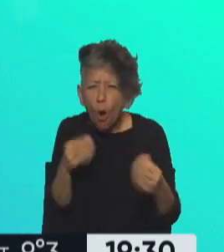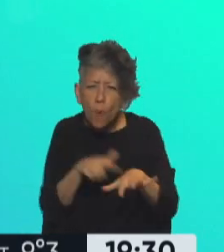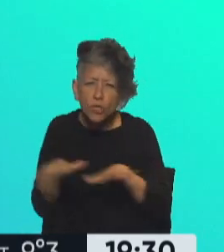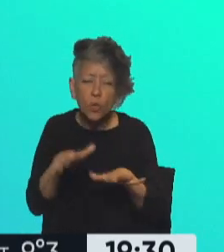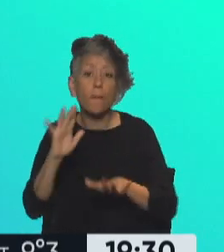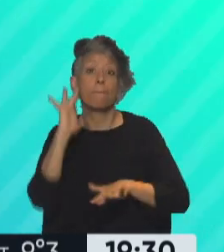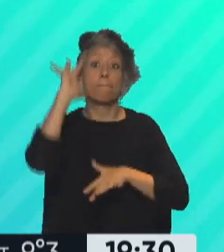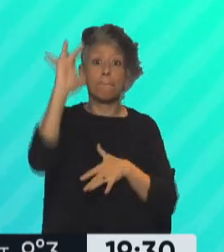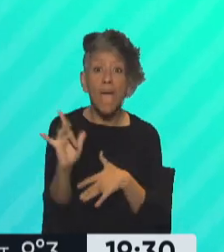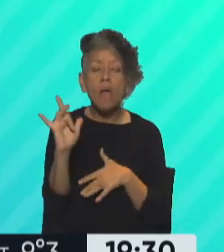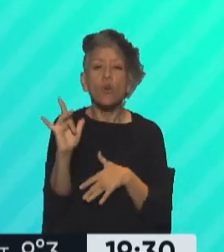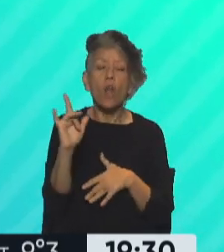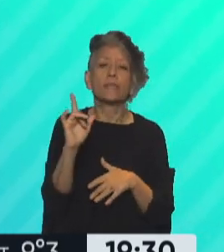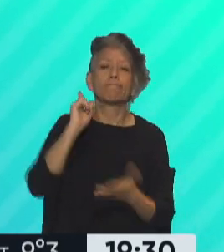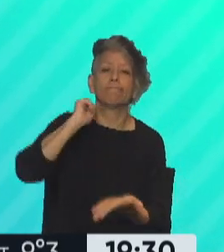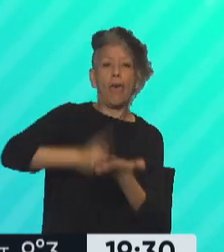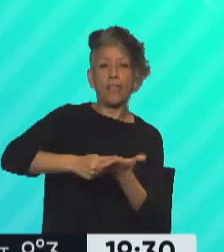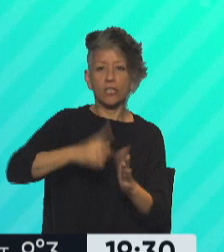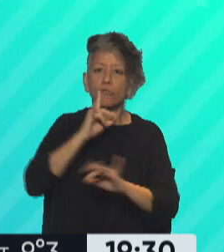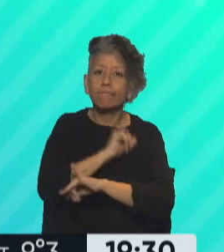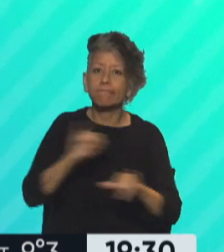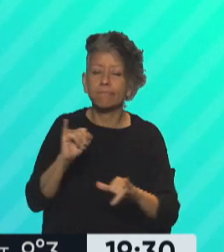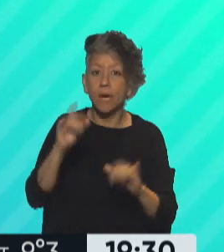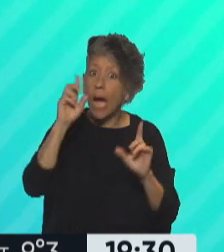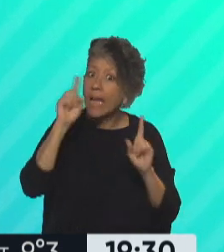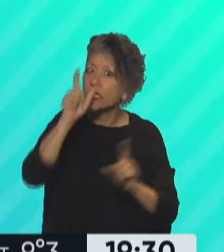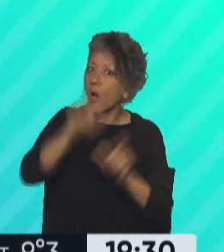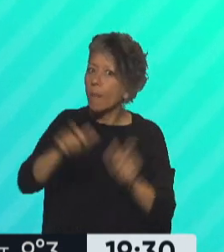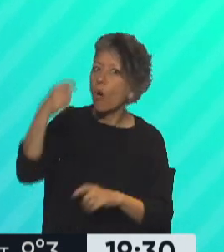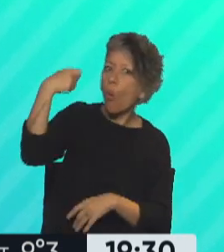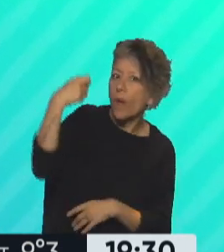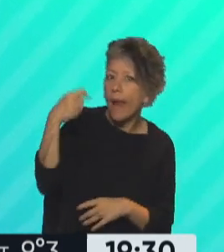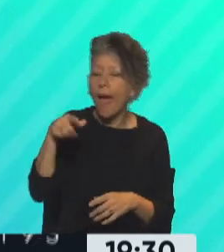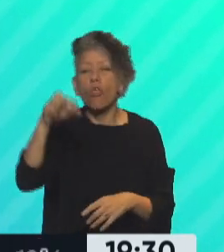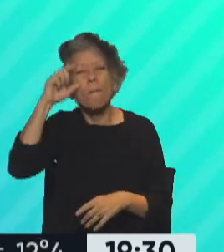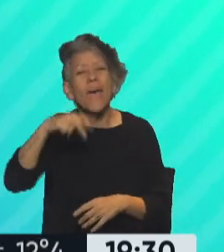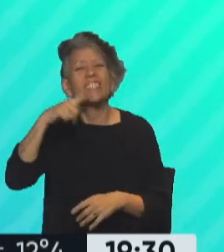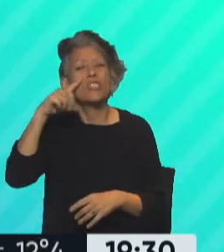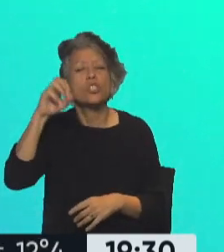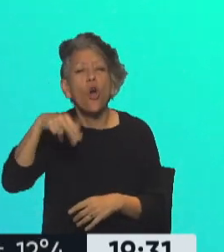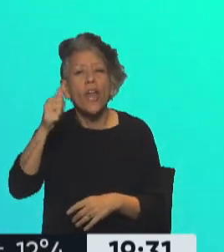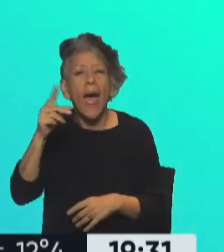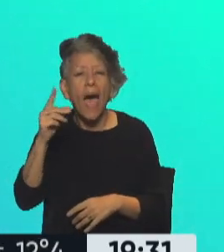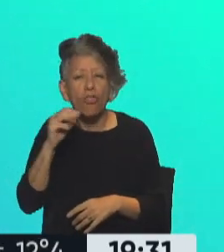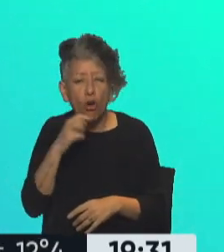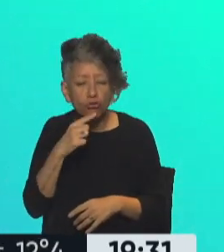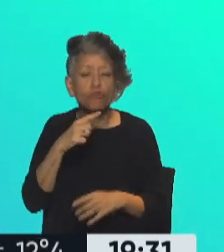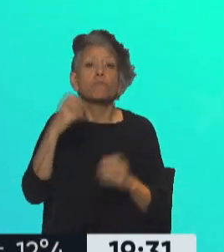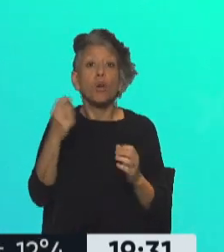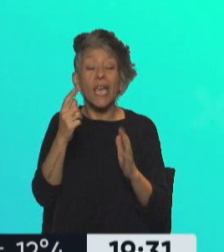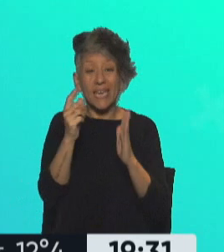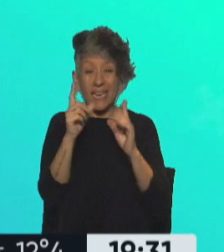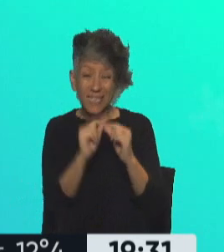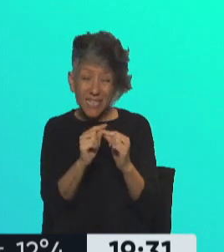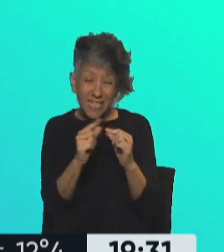van a anunciar la medida. Atención jubilados y pensionados, porque esto incluye, además del índice normal, el aumento